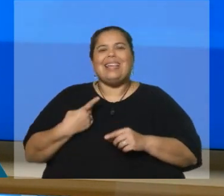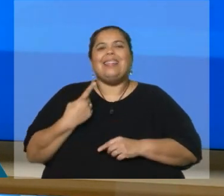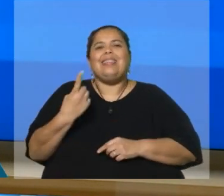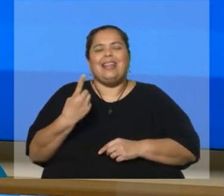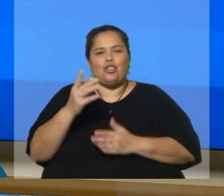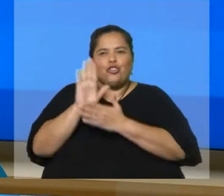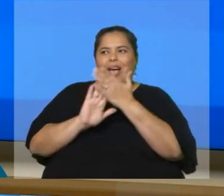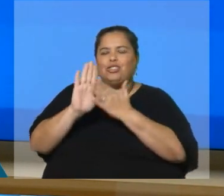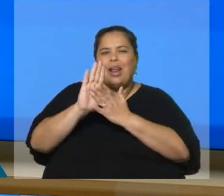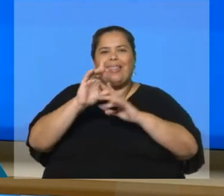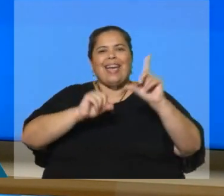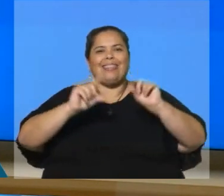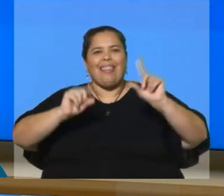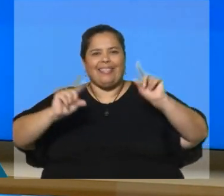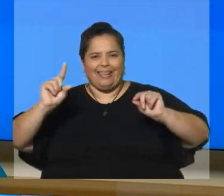de Estadística.